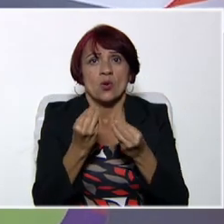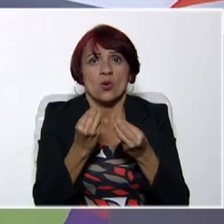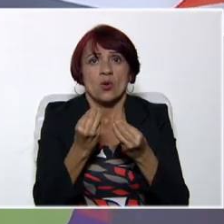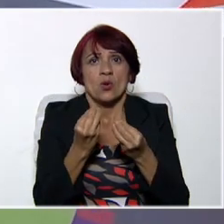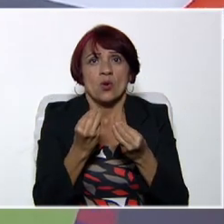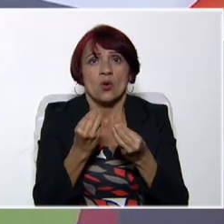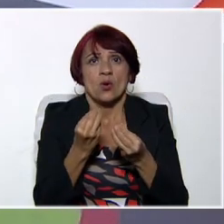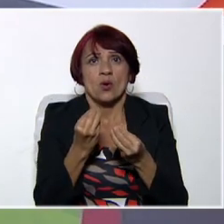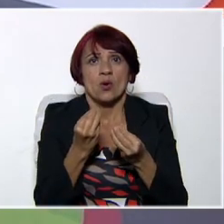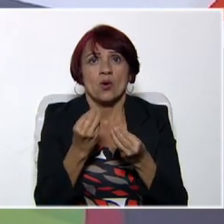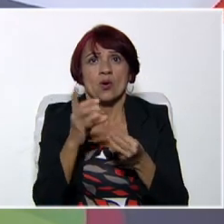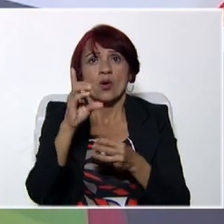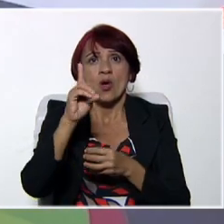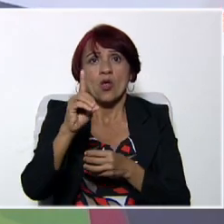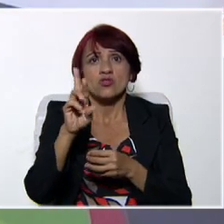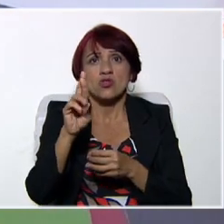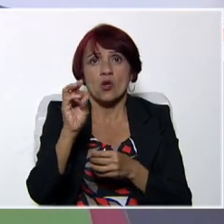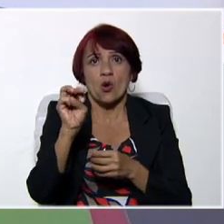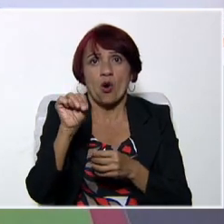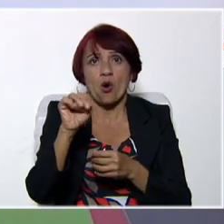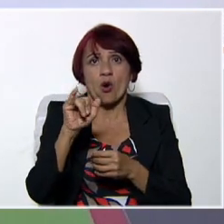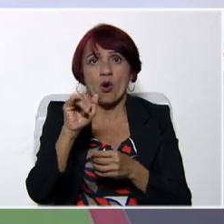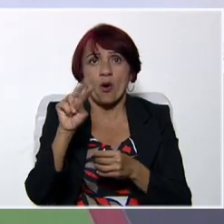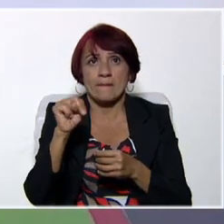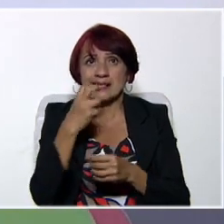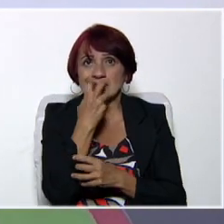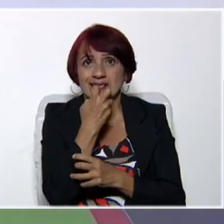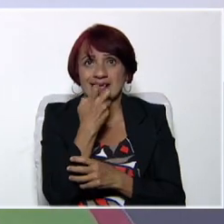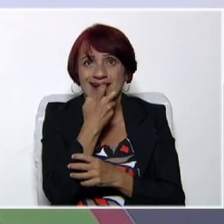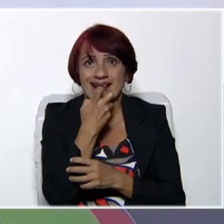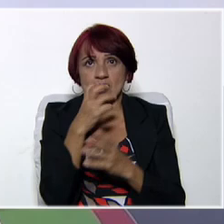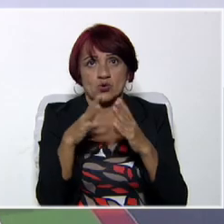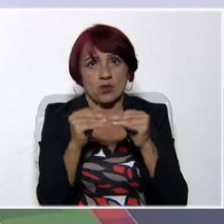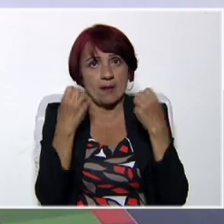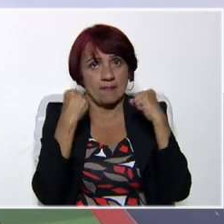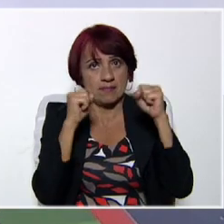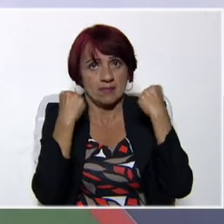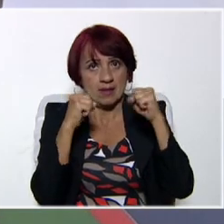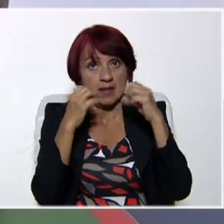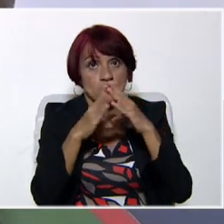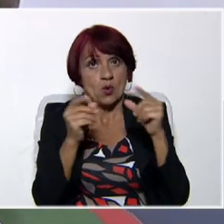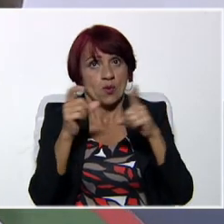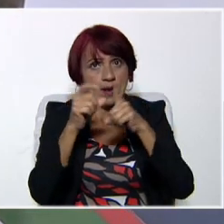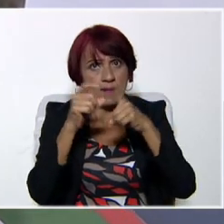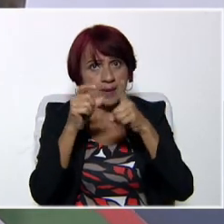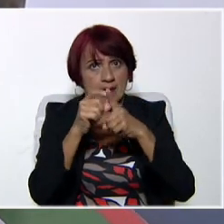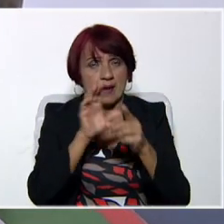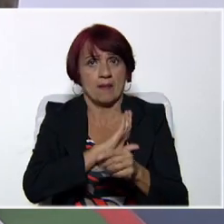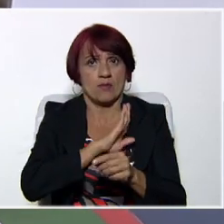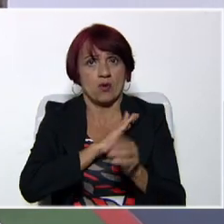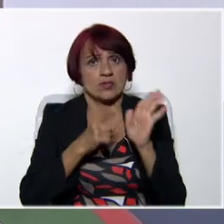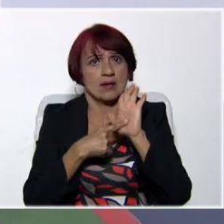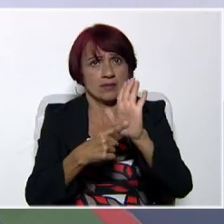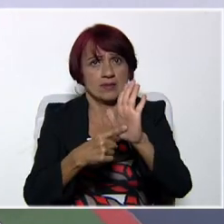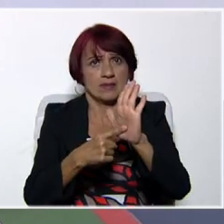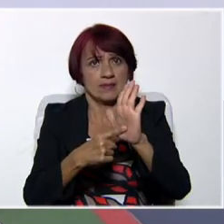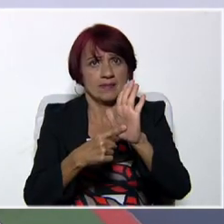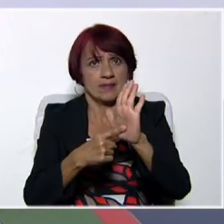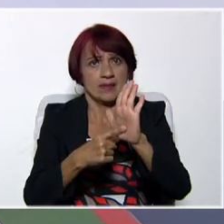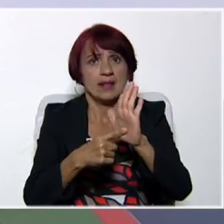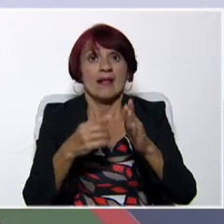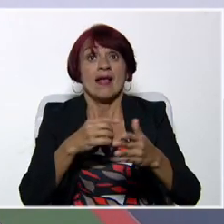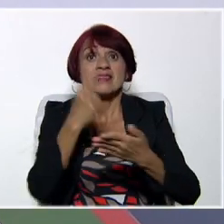inglés? Sí, draw me. Es correcto. Allí vamos también yo practicando. Tienes una nueva palabra para nuestras presentaciones. Draw me.